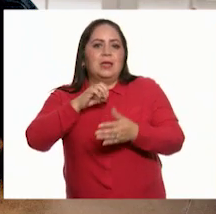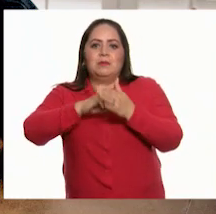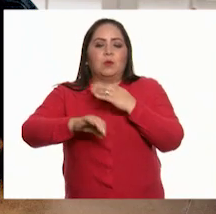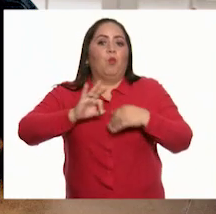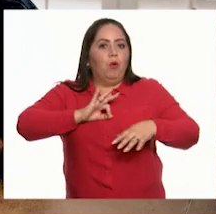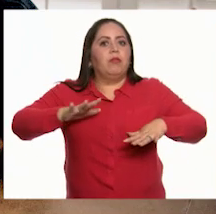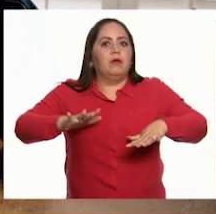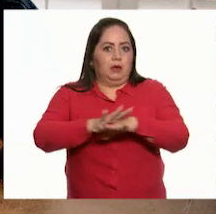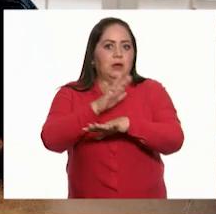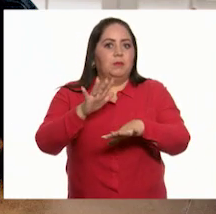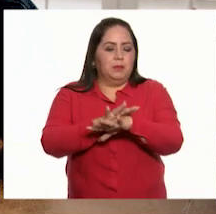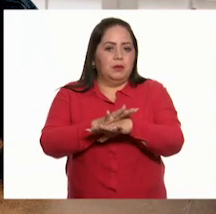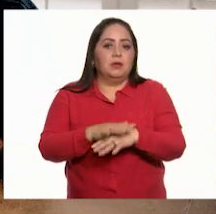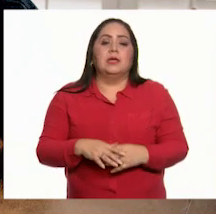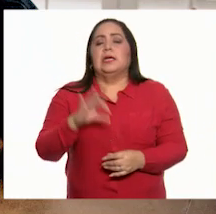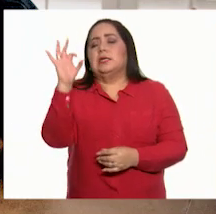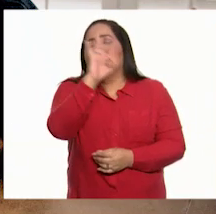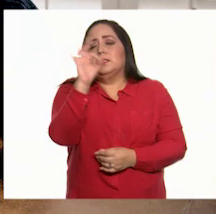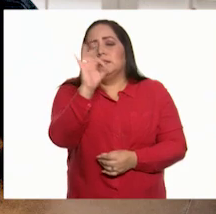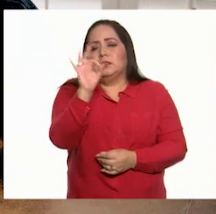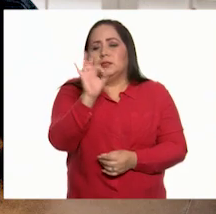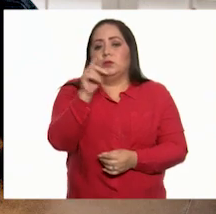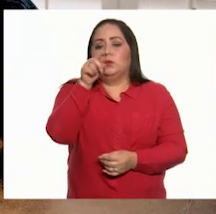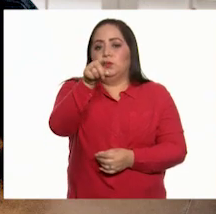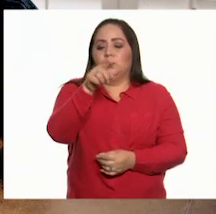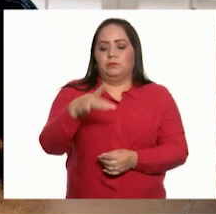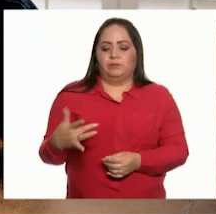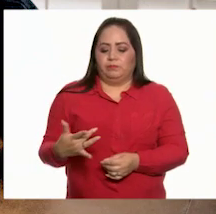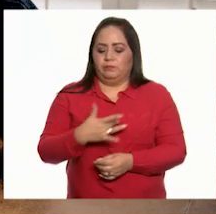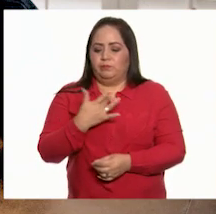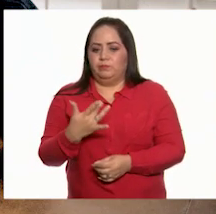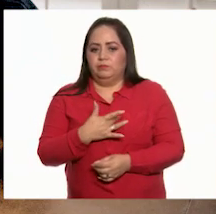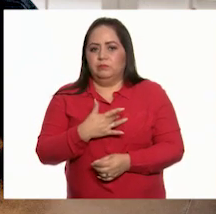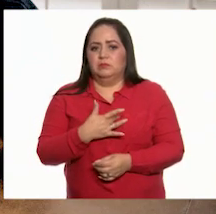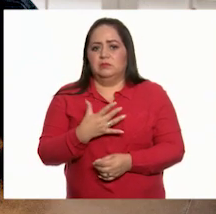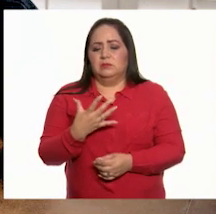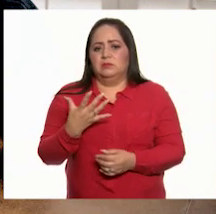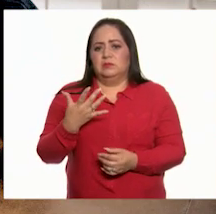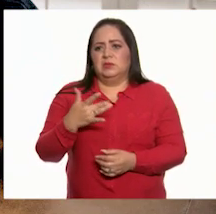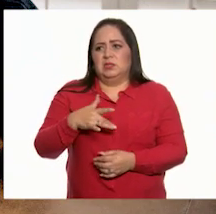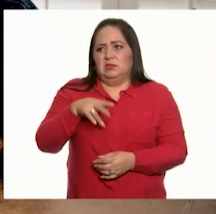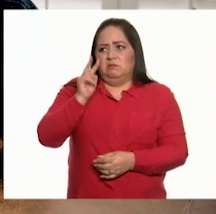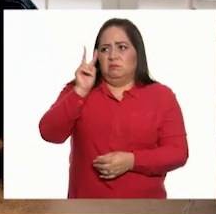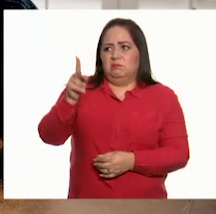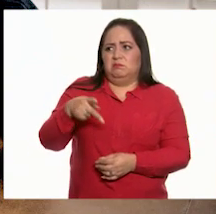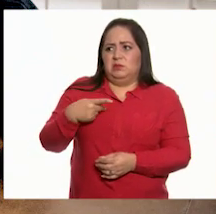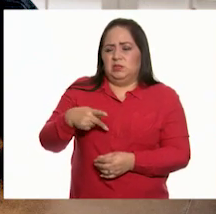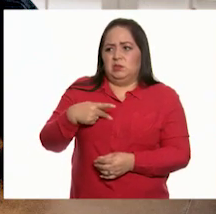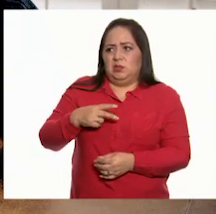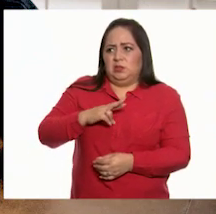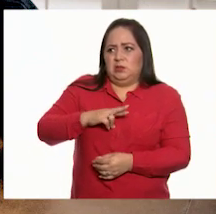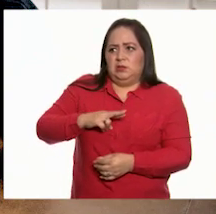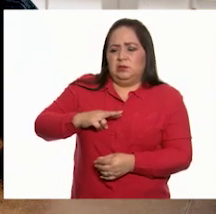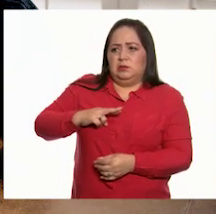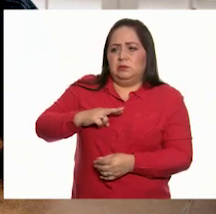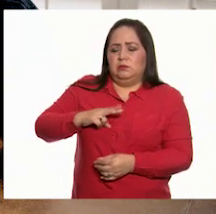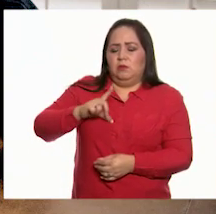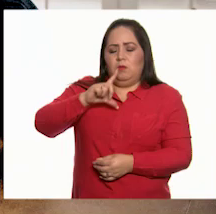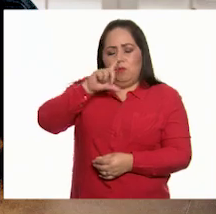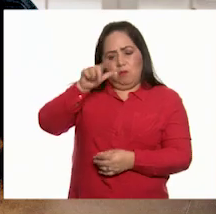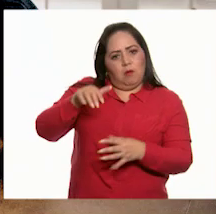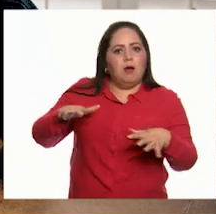siguiente, si has generado un sentimiento de resentimiento hacia una persona, pero luego cambia